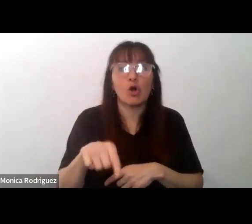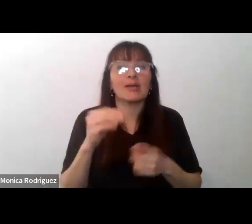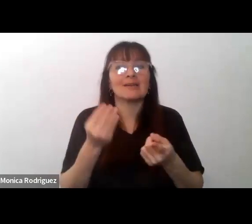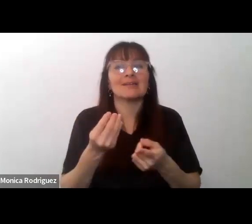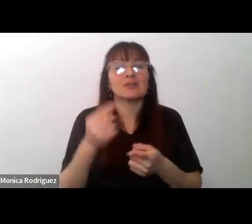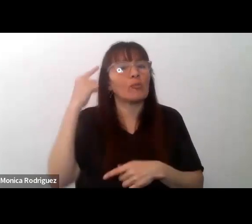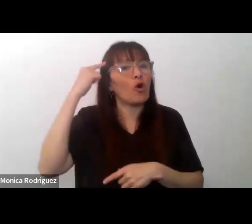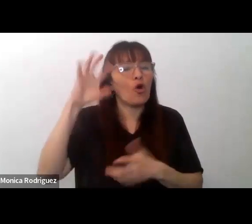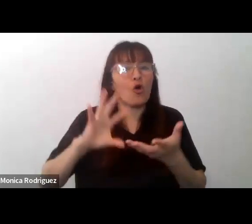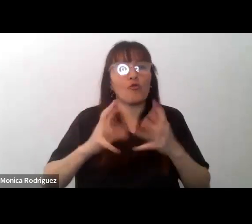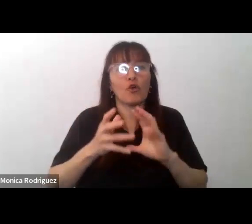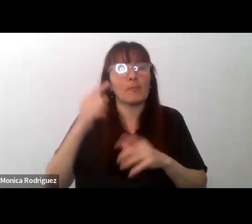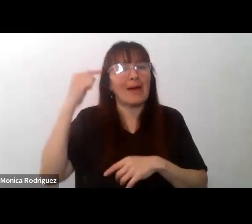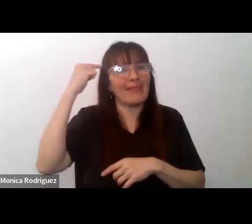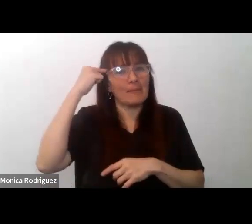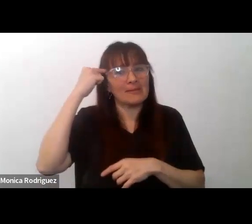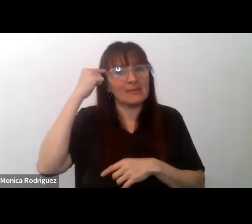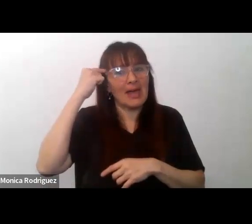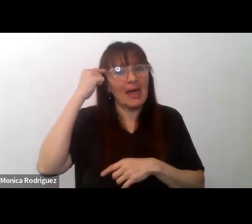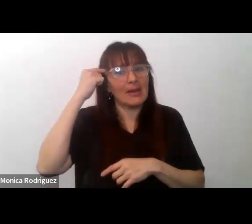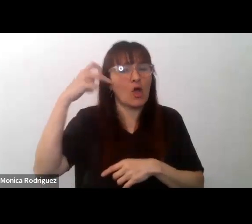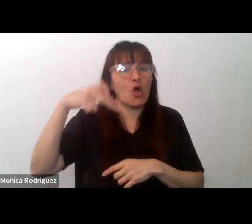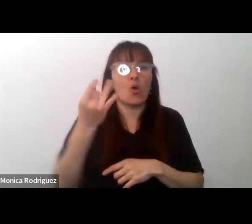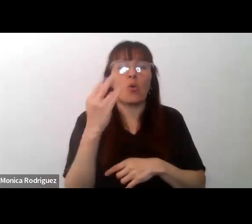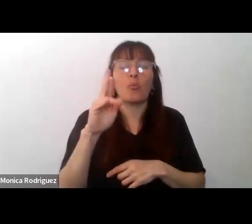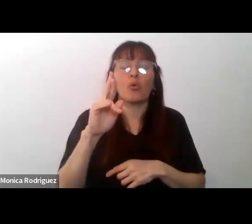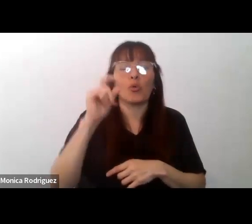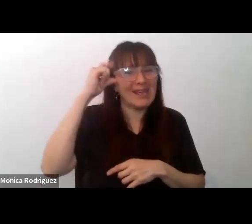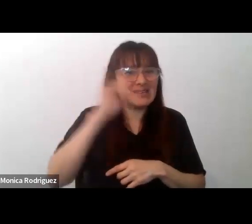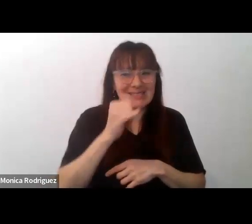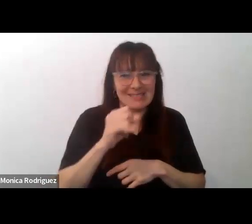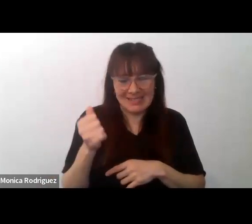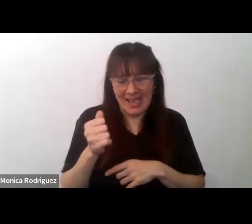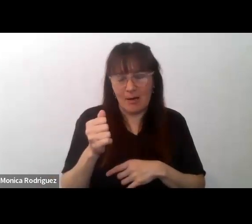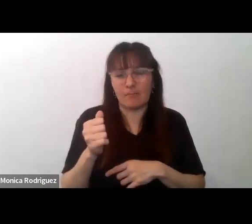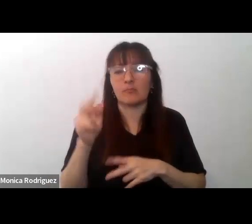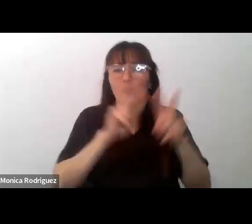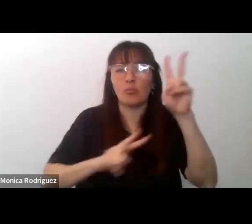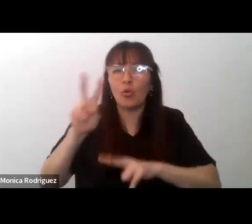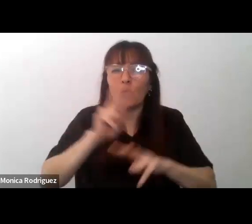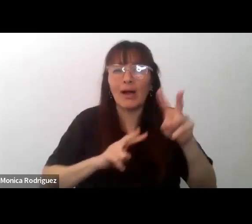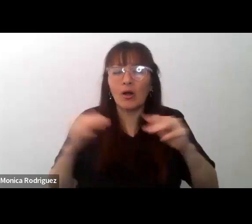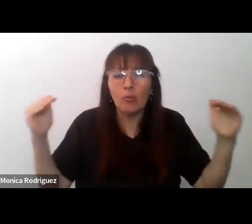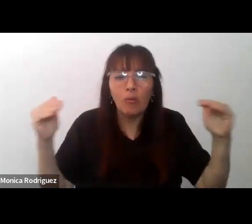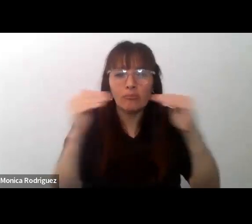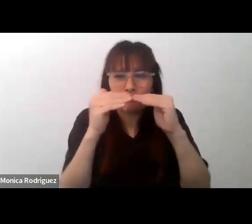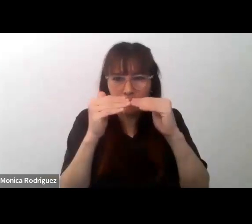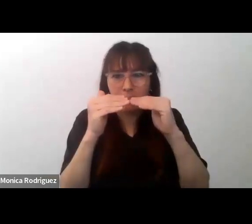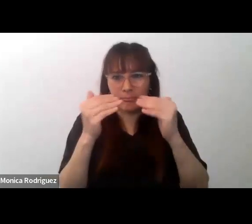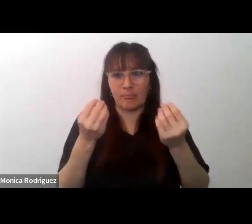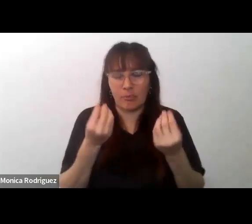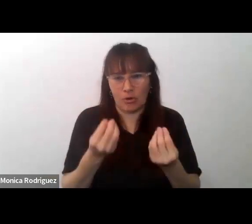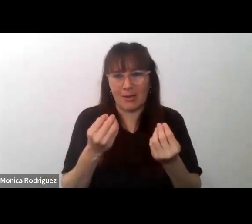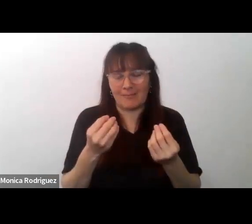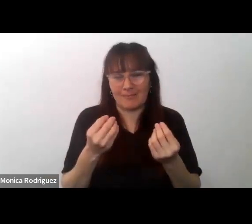pureza y en la búsqueda de semejanza similaridad porque la heterogeneidad se considera